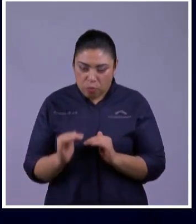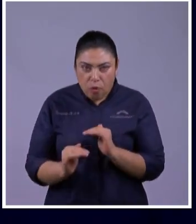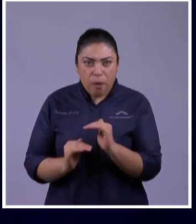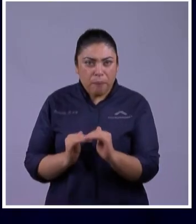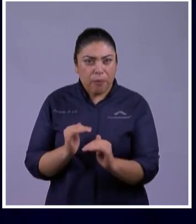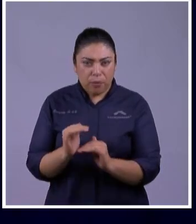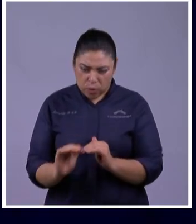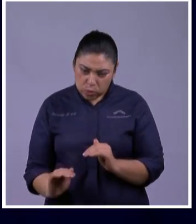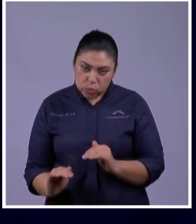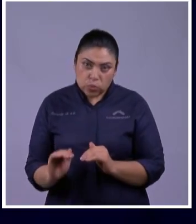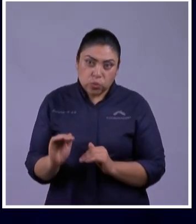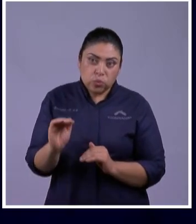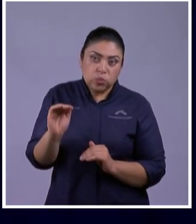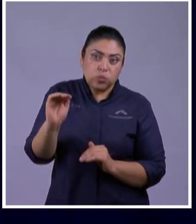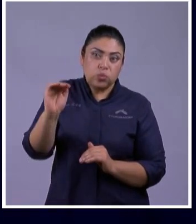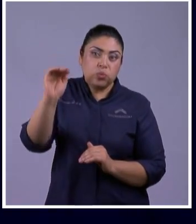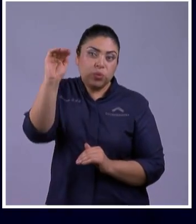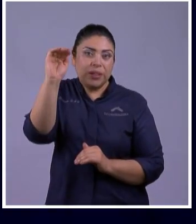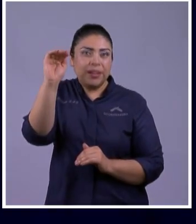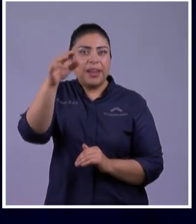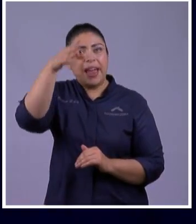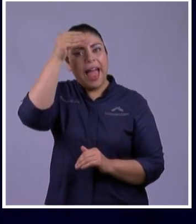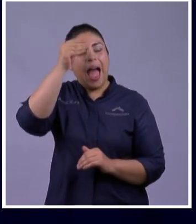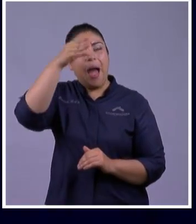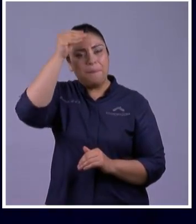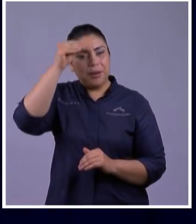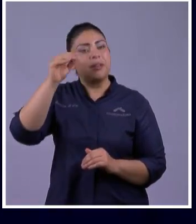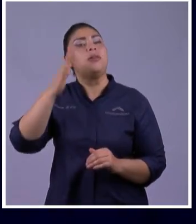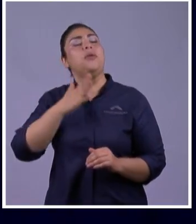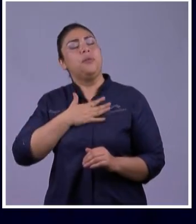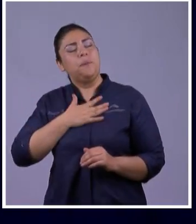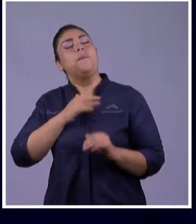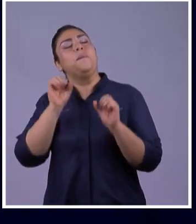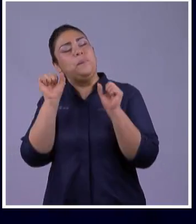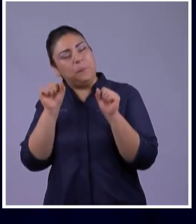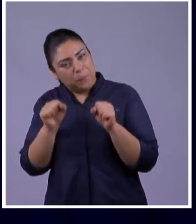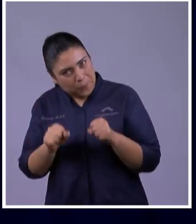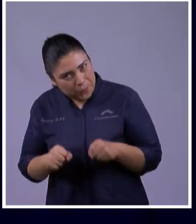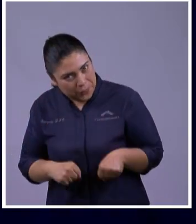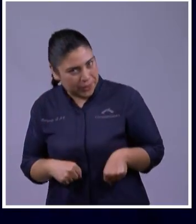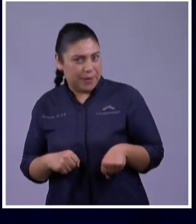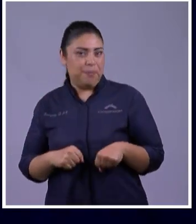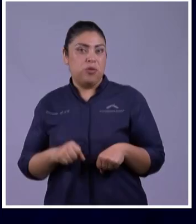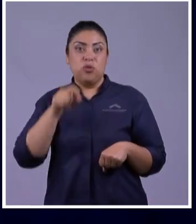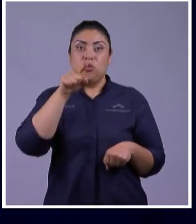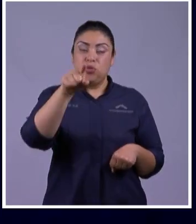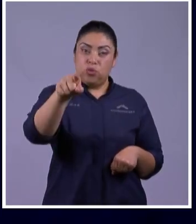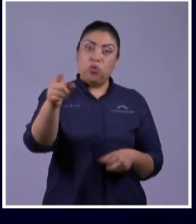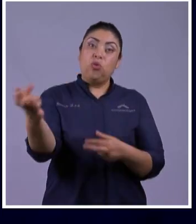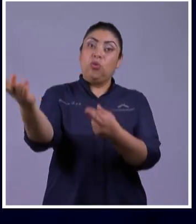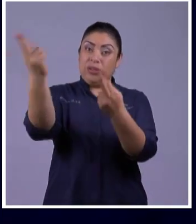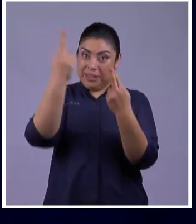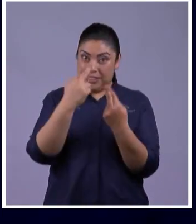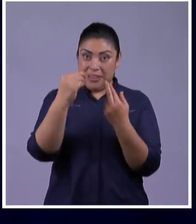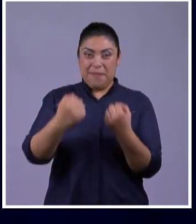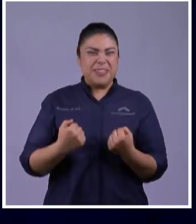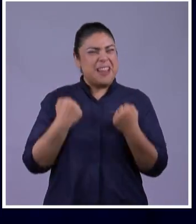Eso No creas Que lo perdiste Lo tienes Adentro Y Dios Lo va a usar Todo lo puedes En Cristo Que te da Las